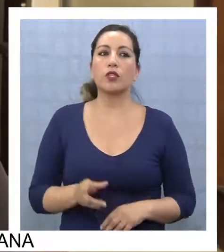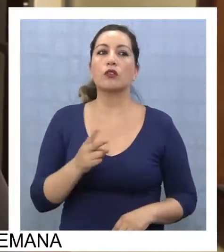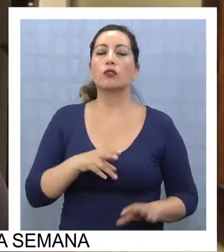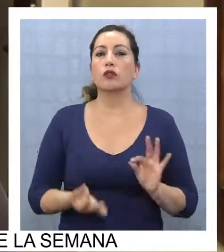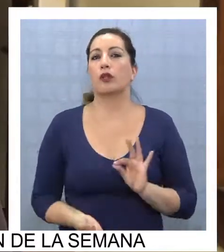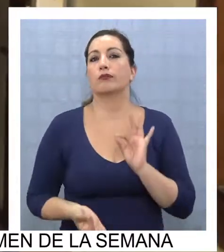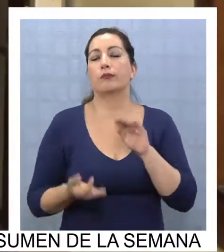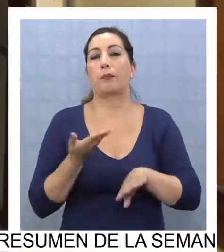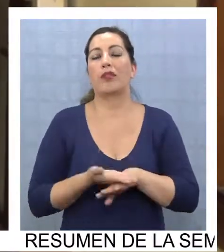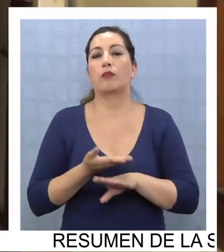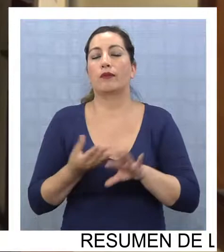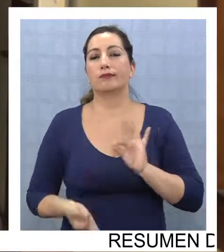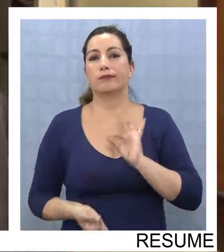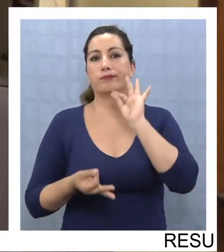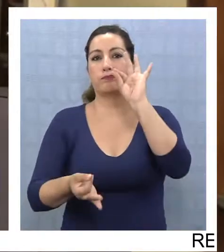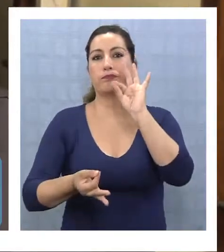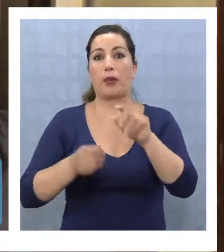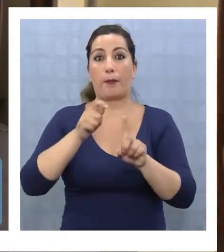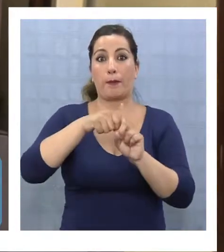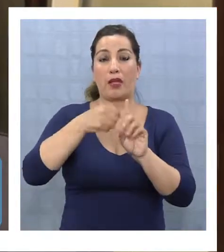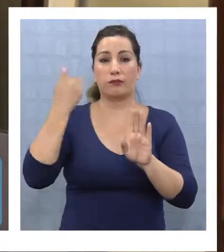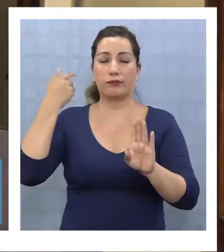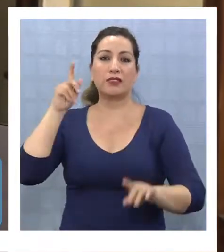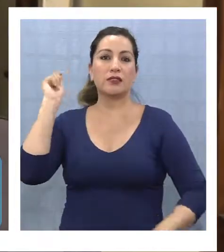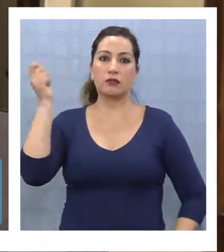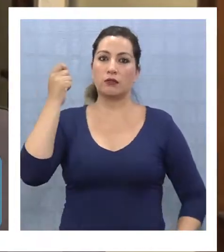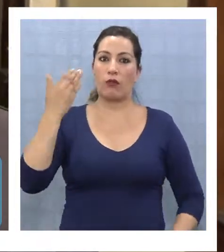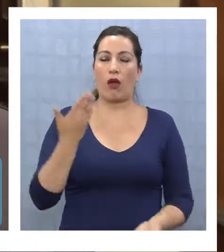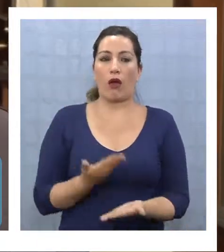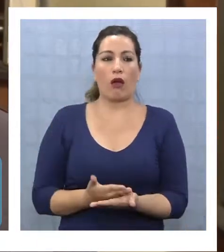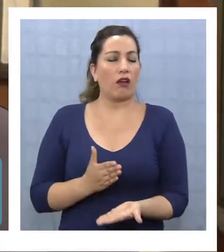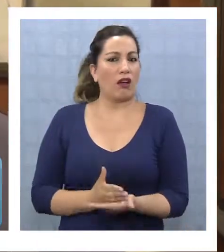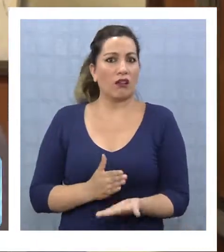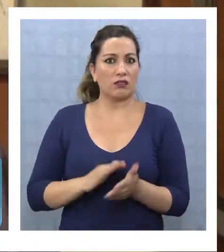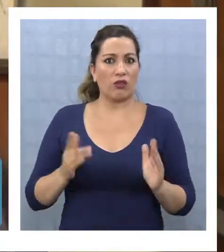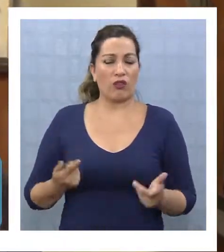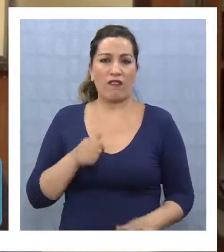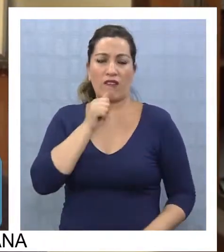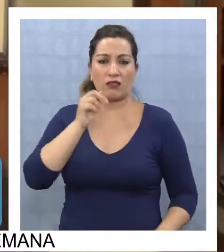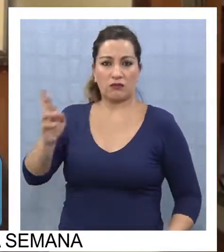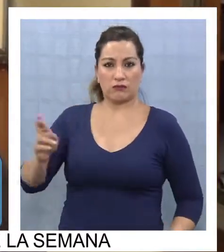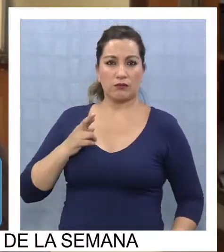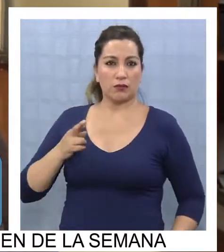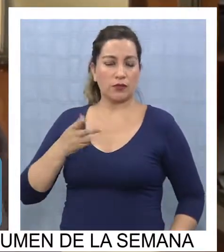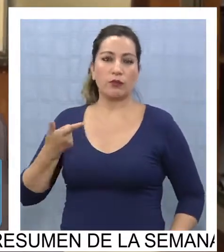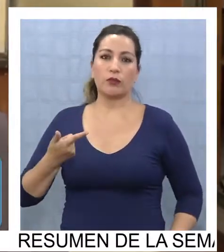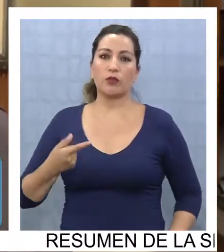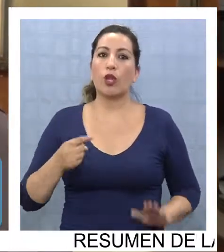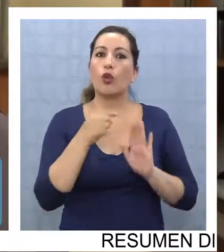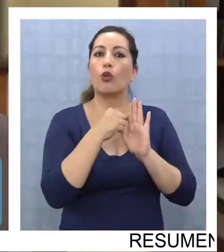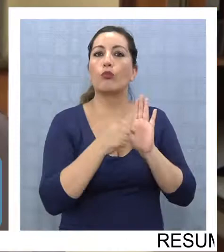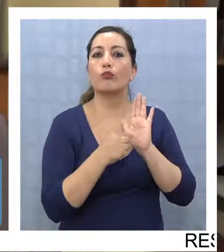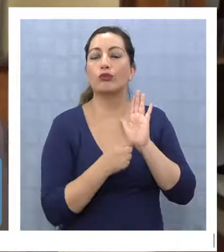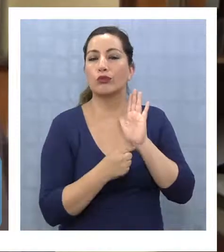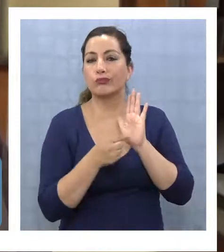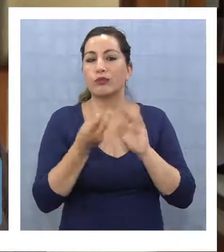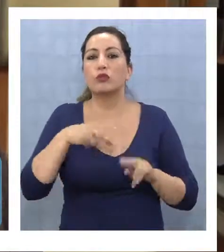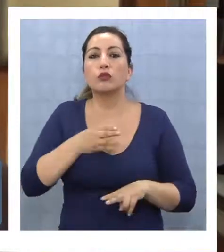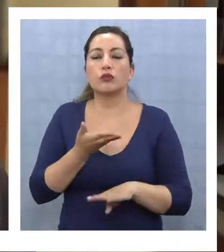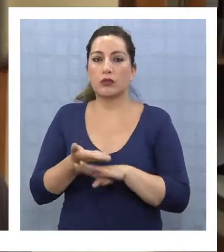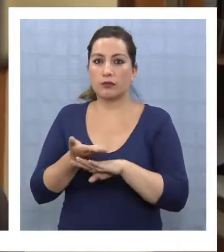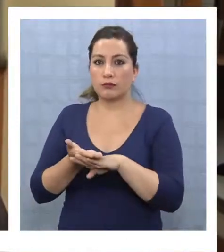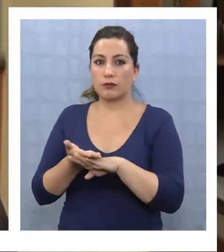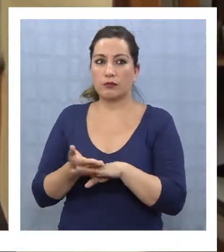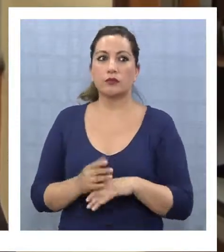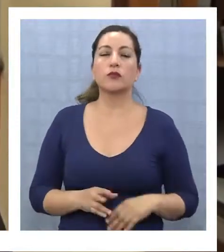Presentamos nuestro impetitorio en septiembre, sin embargo hasta la fecha no nos han dado respuesta favorable a los puntos que nosotros estamos tratando en la